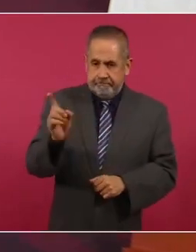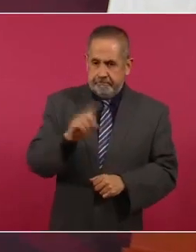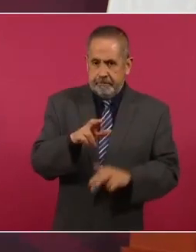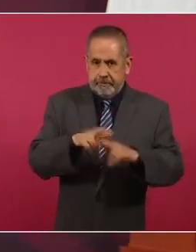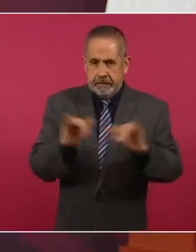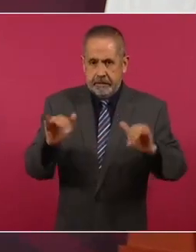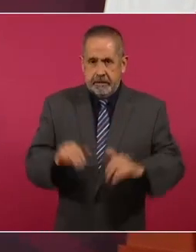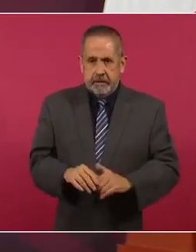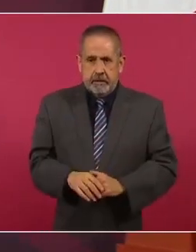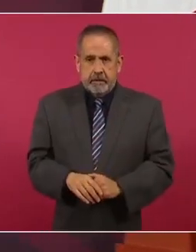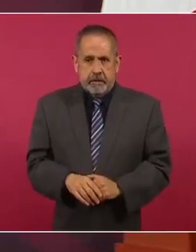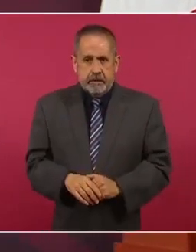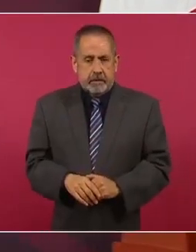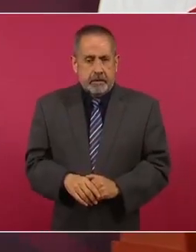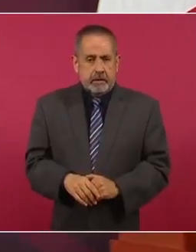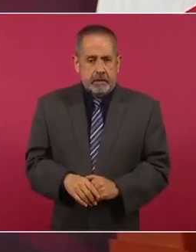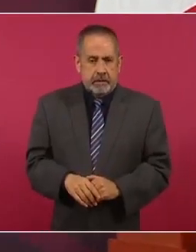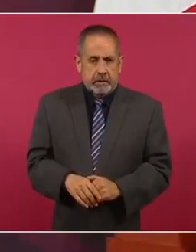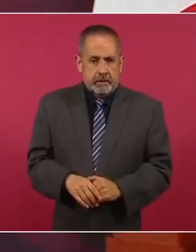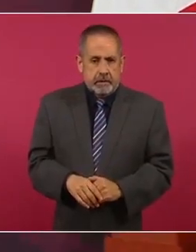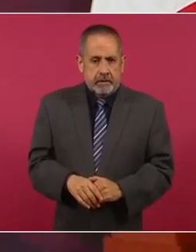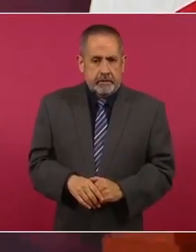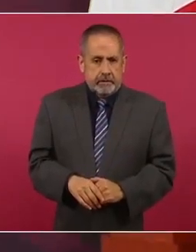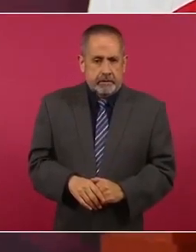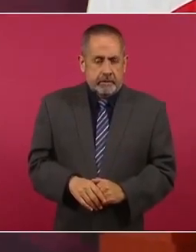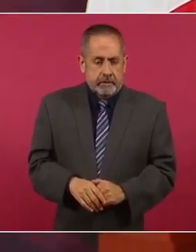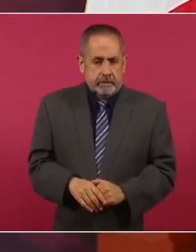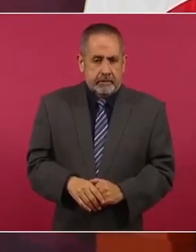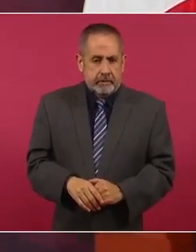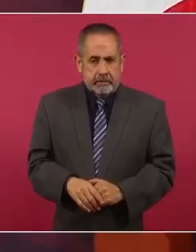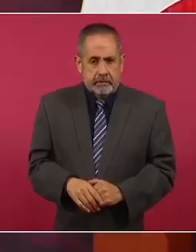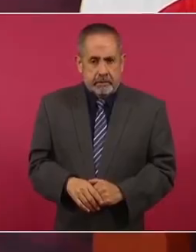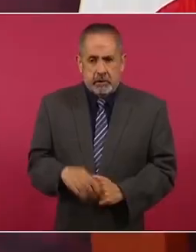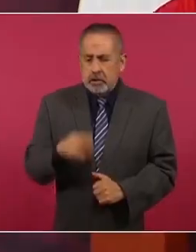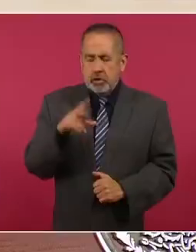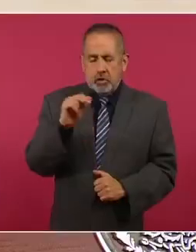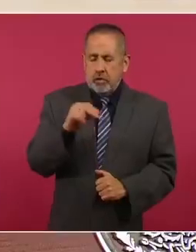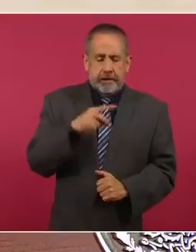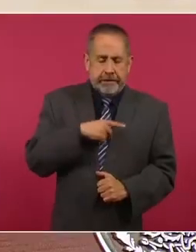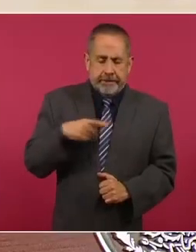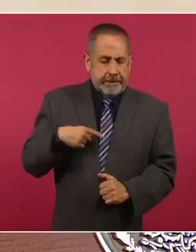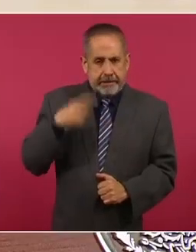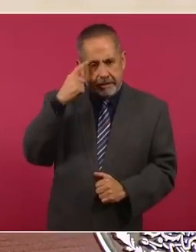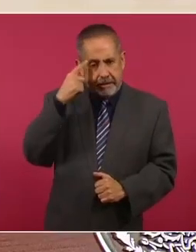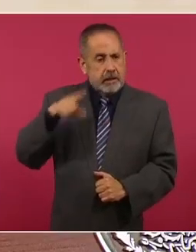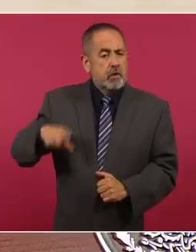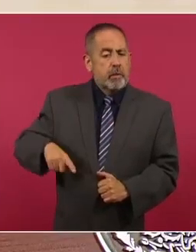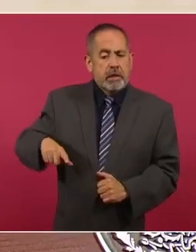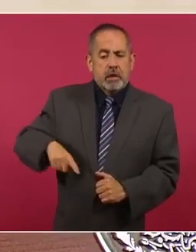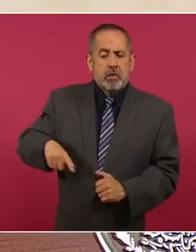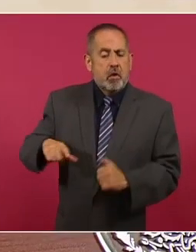y no hacer un gobierno